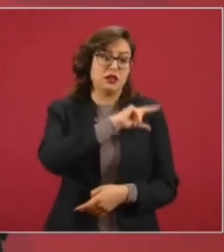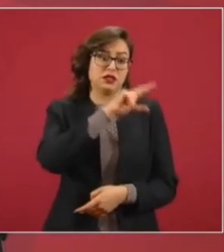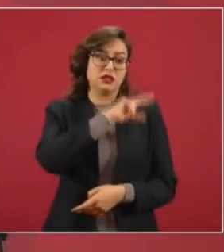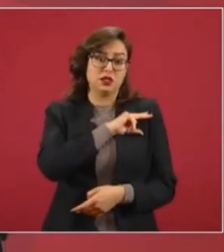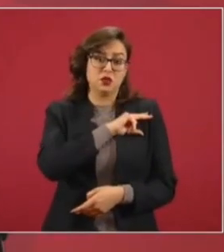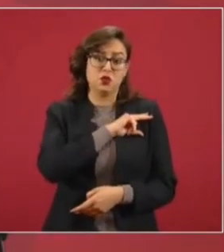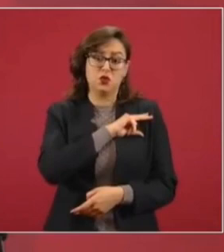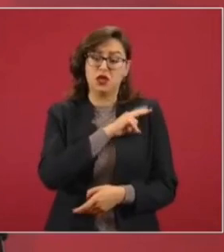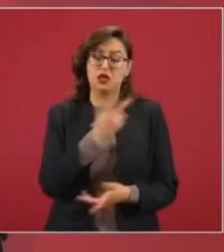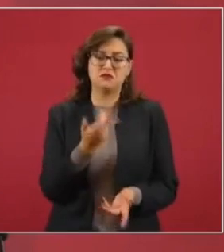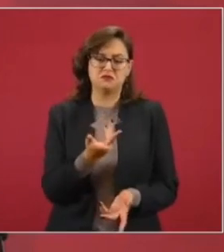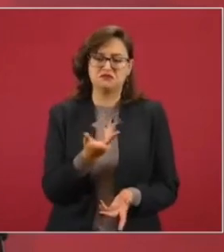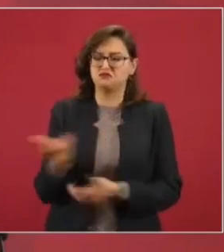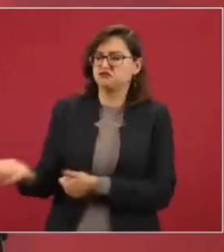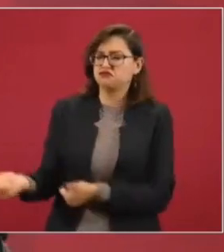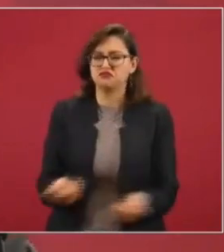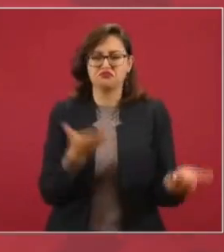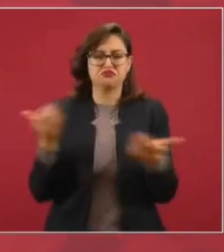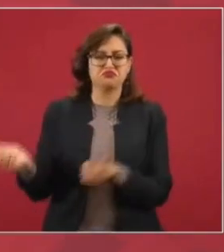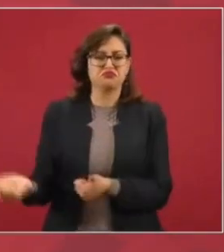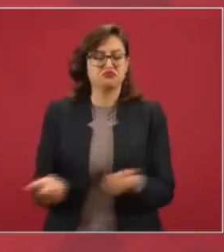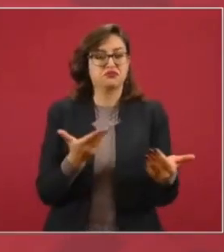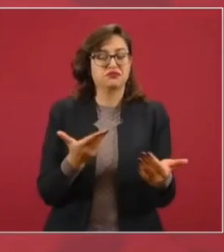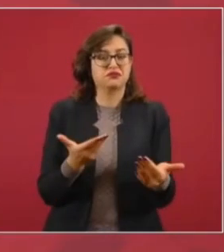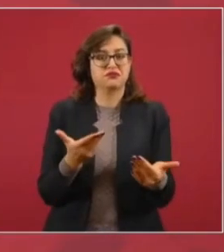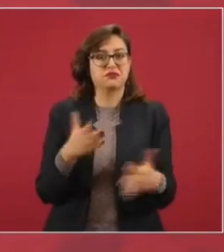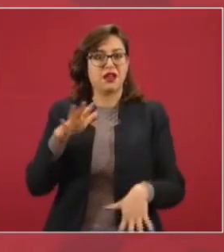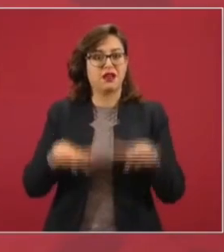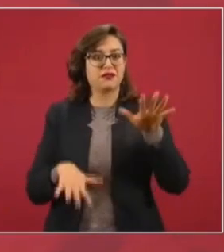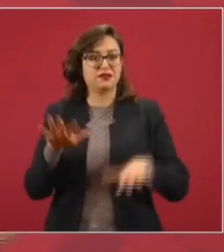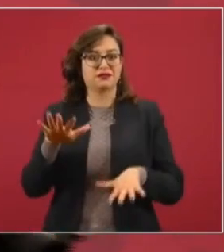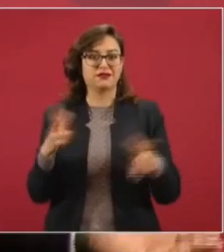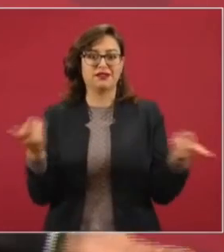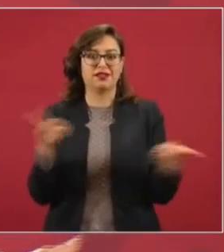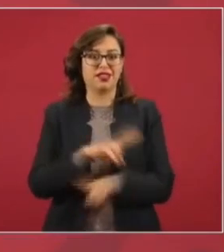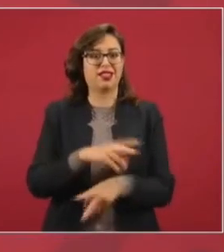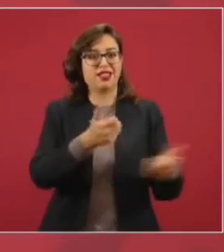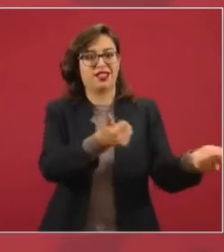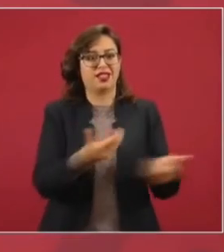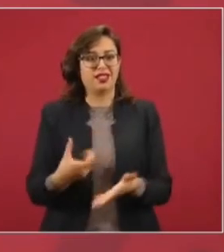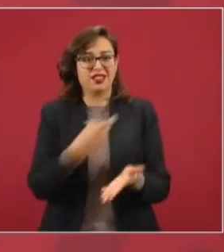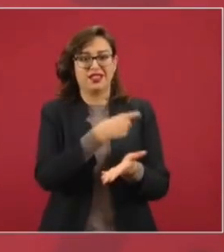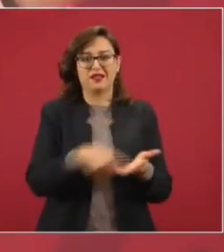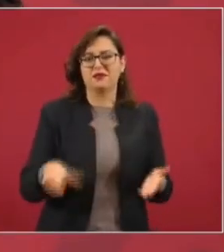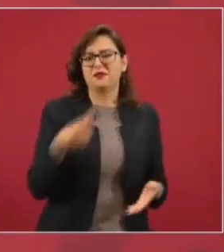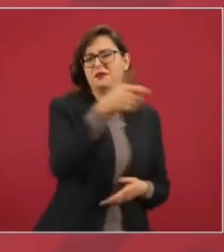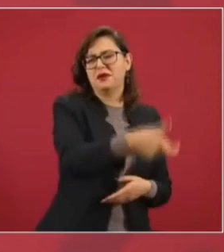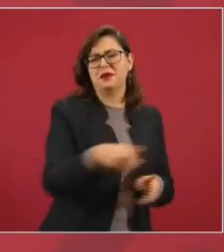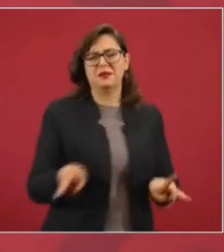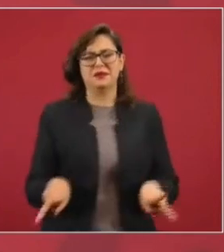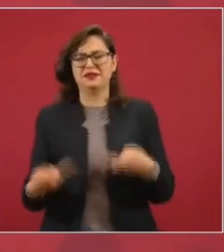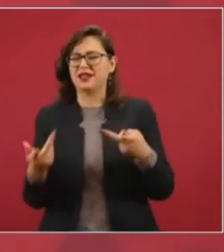La verdad que todo es el dinero. Entonces, deciden comprarla,